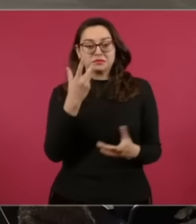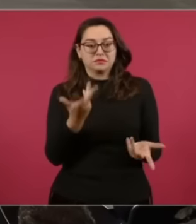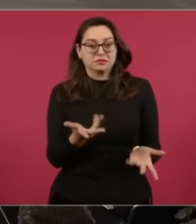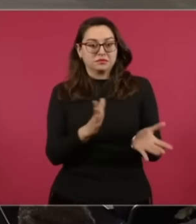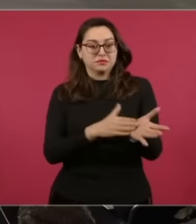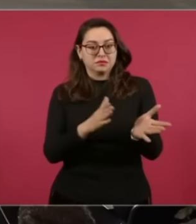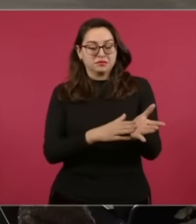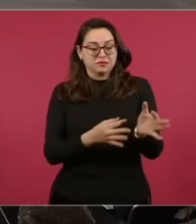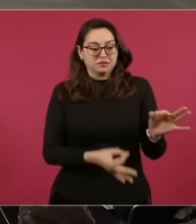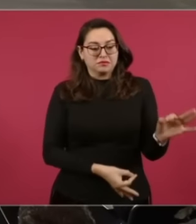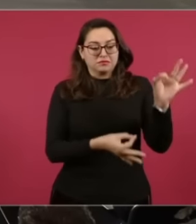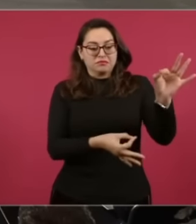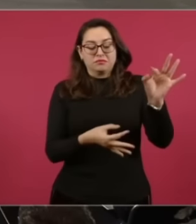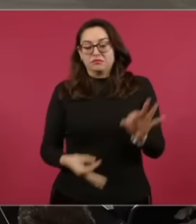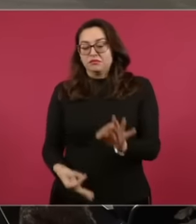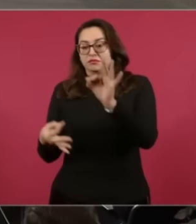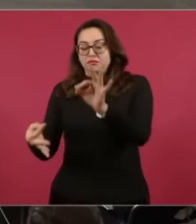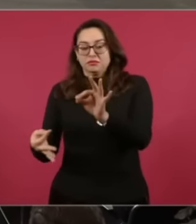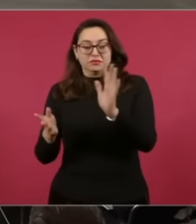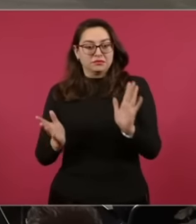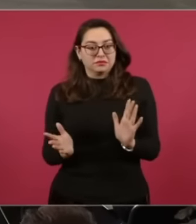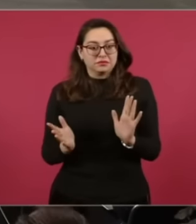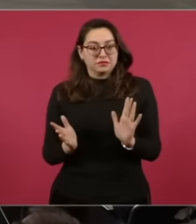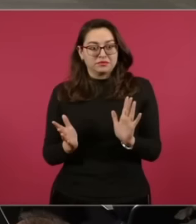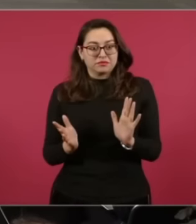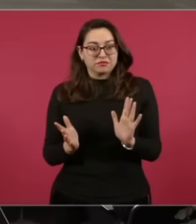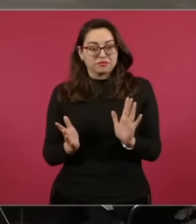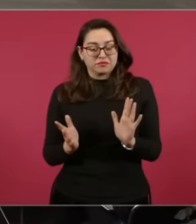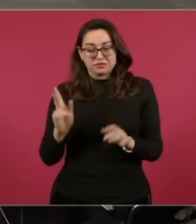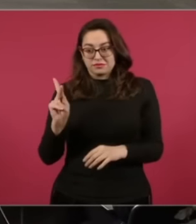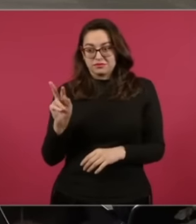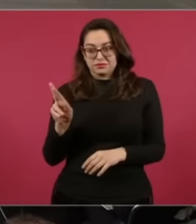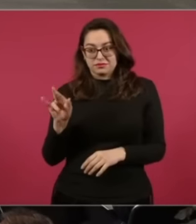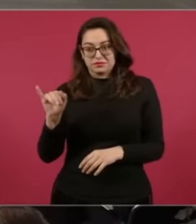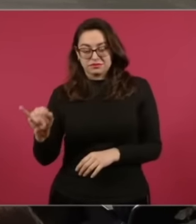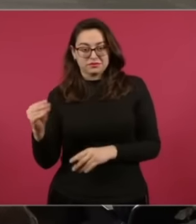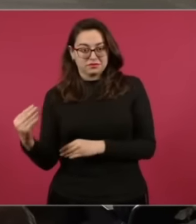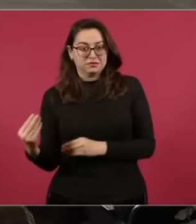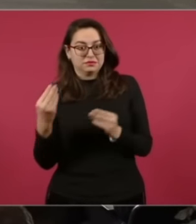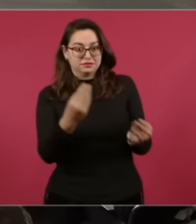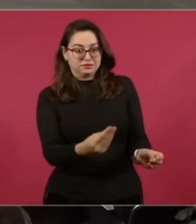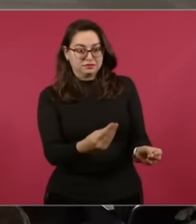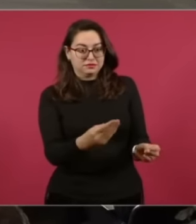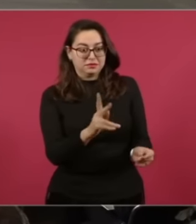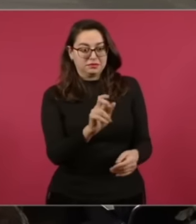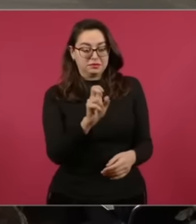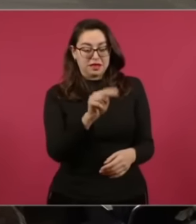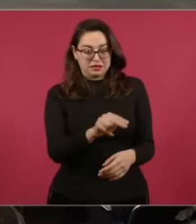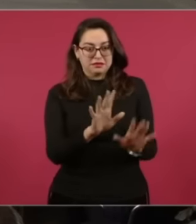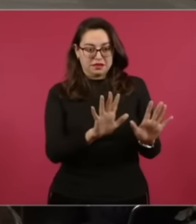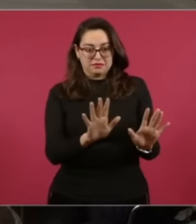Le debía Entregar El PRI ¿Así es? Al PAN En Coahuila